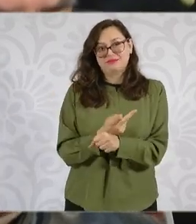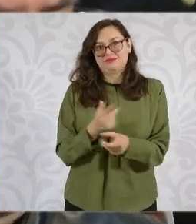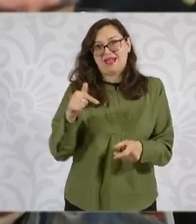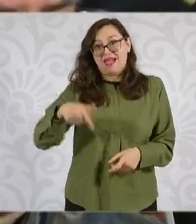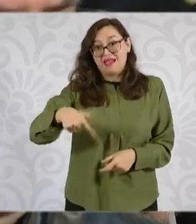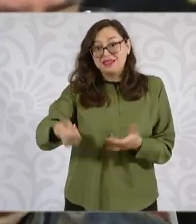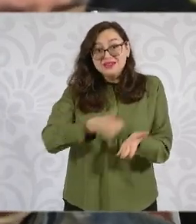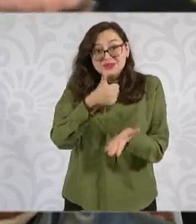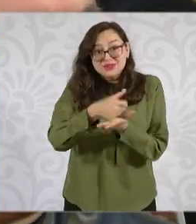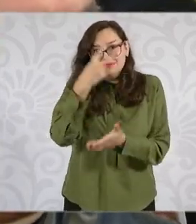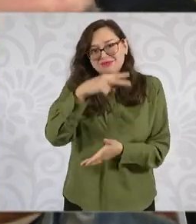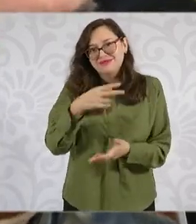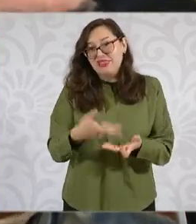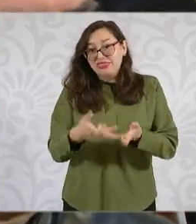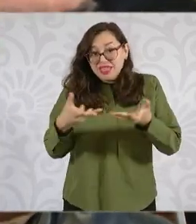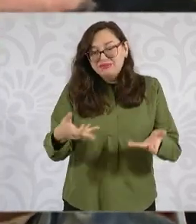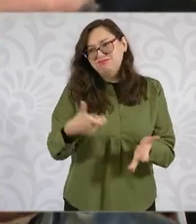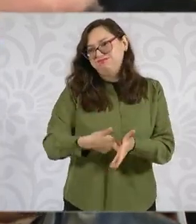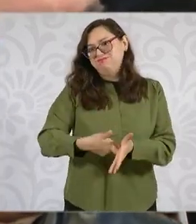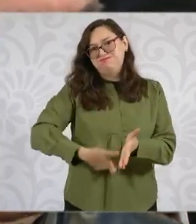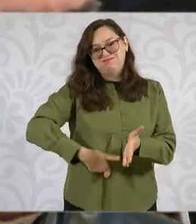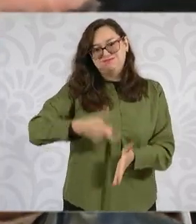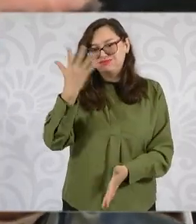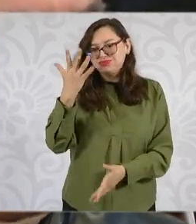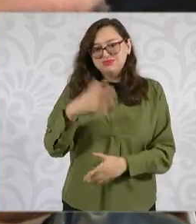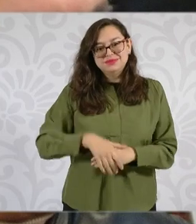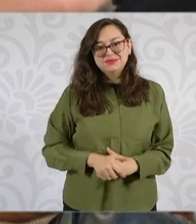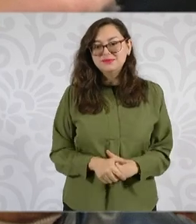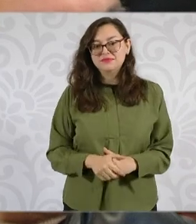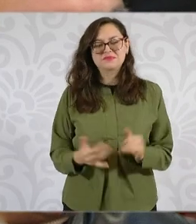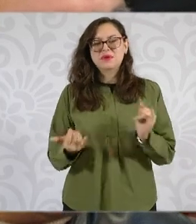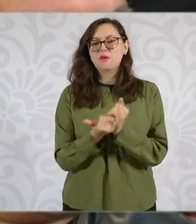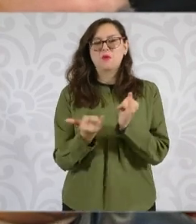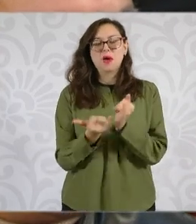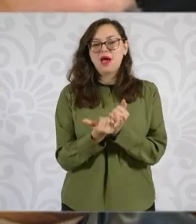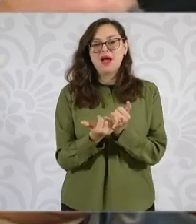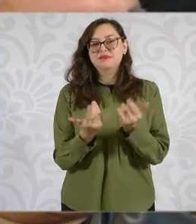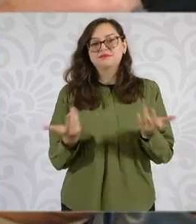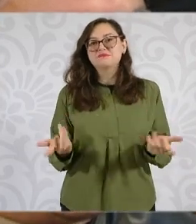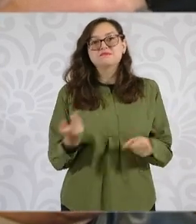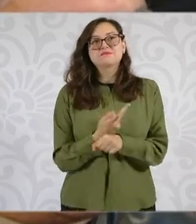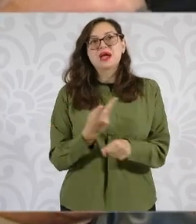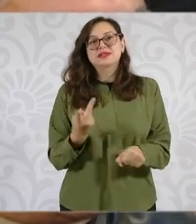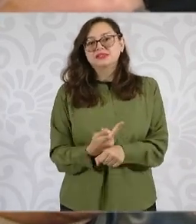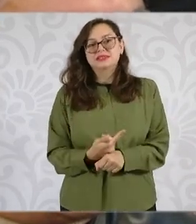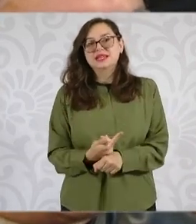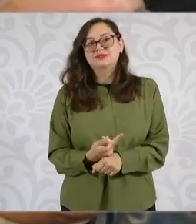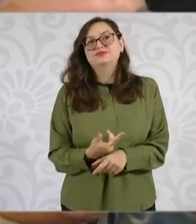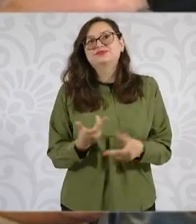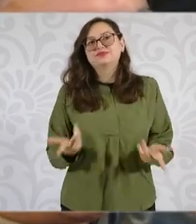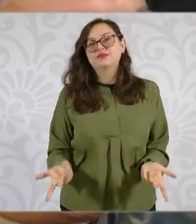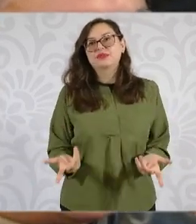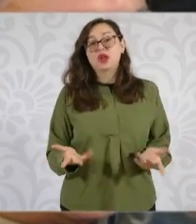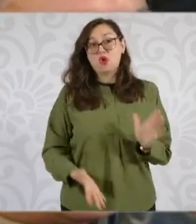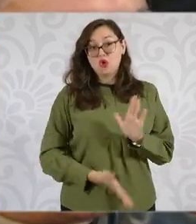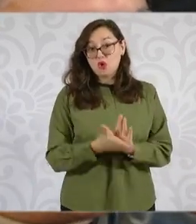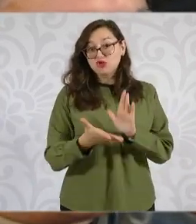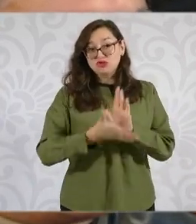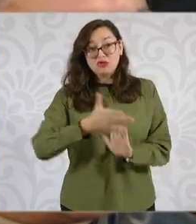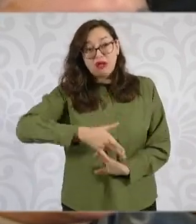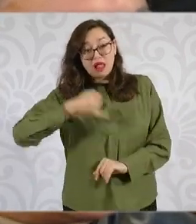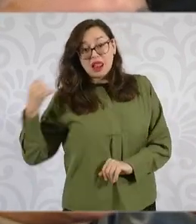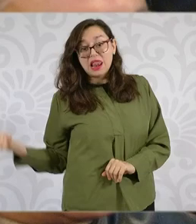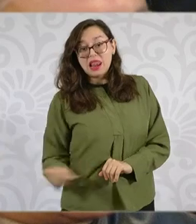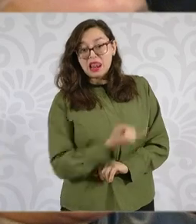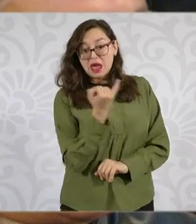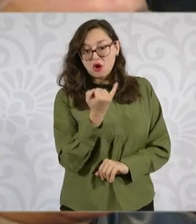de la Ciudad de México una de las razones por la cual se fueron muy lejos estos desarrollos es que el